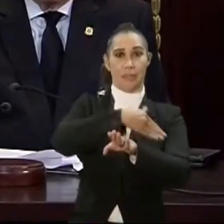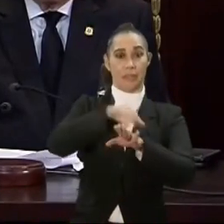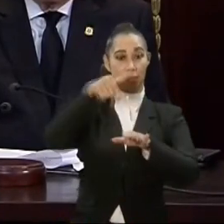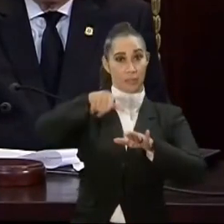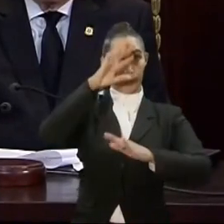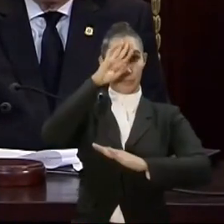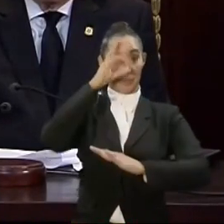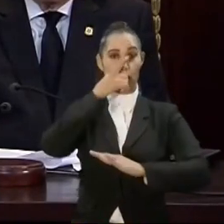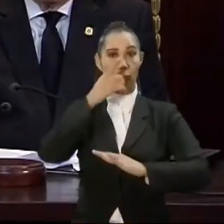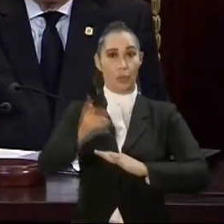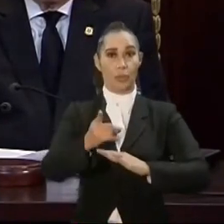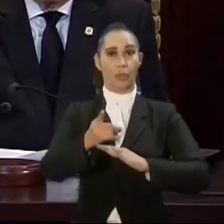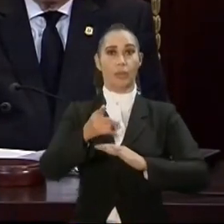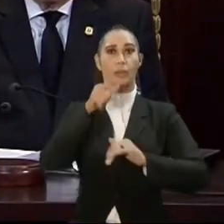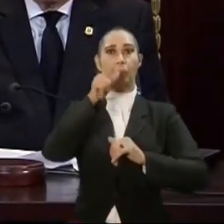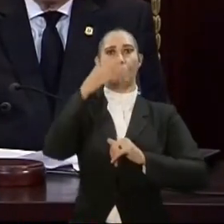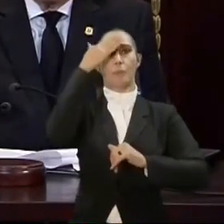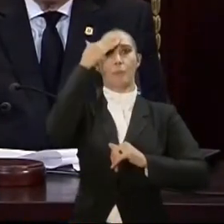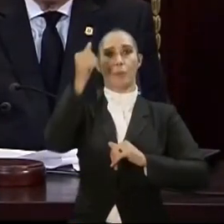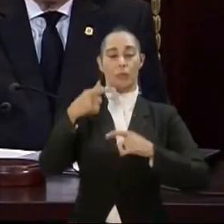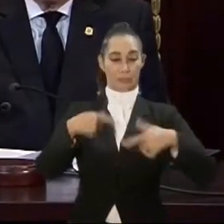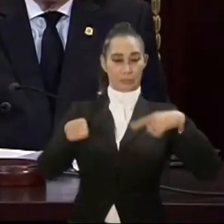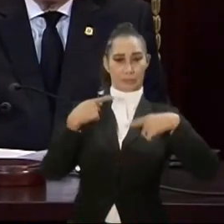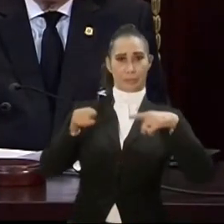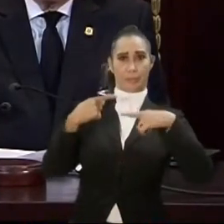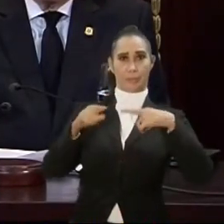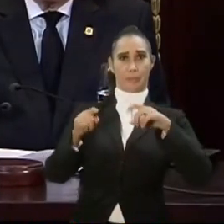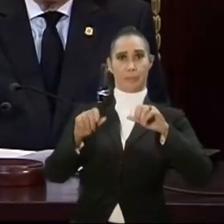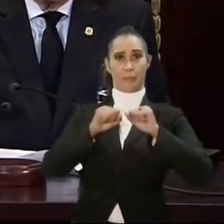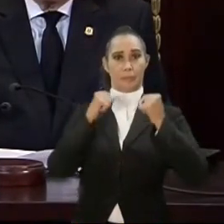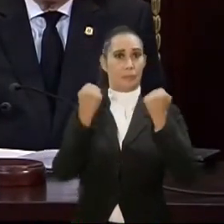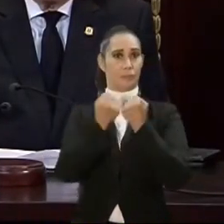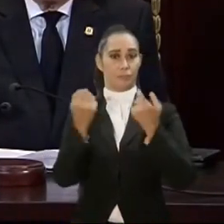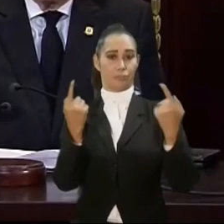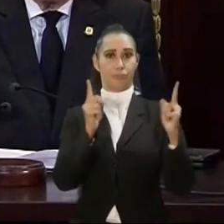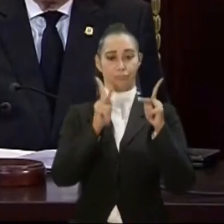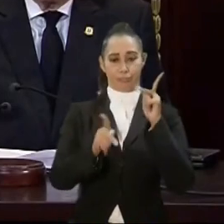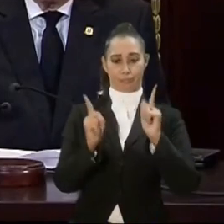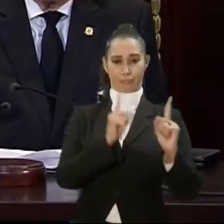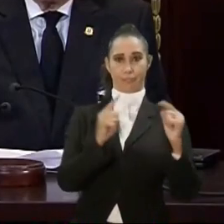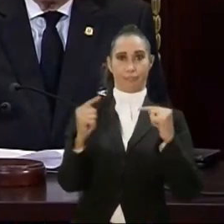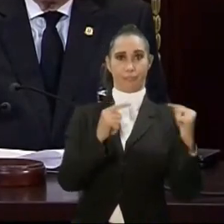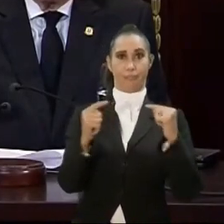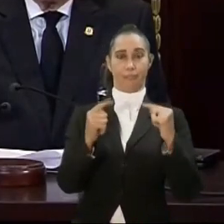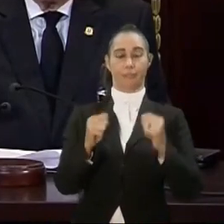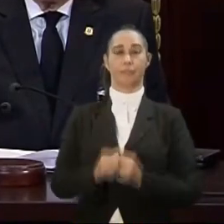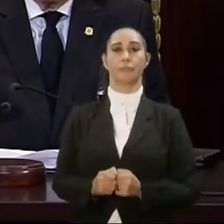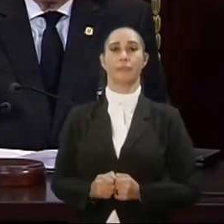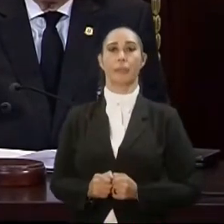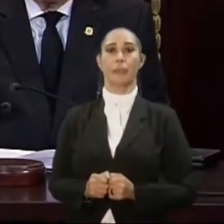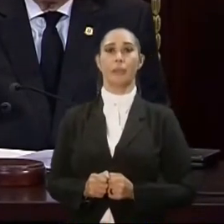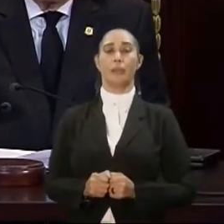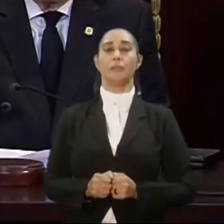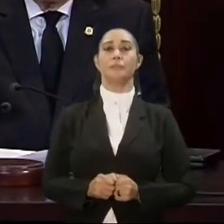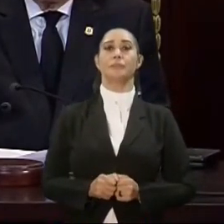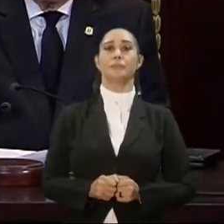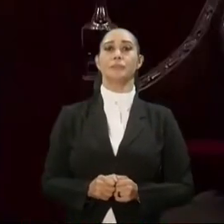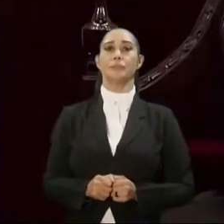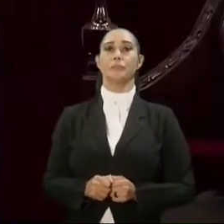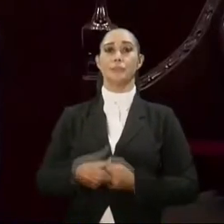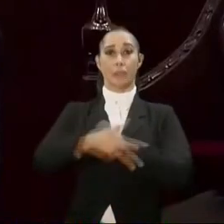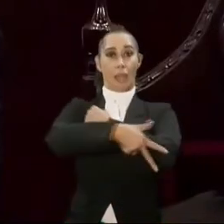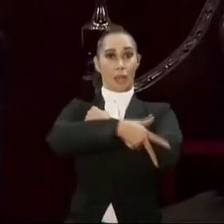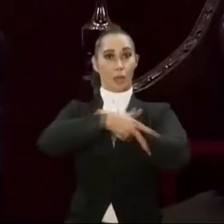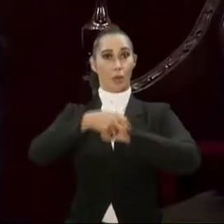en la República Dominicana se deben a conflictos violentos entre ciudadanos. En el renglón correspondiente a